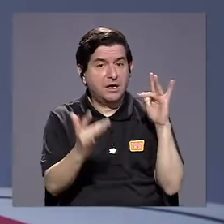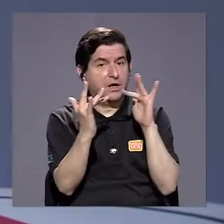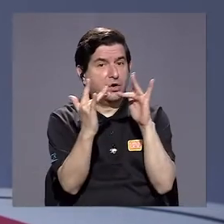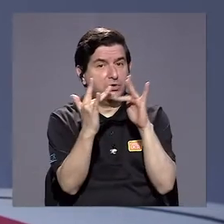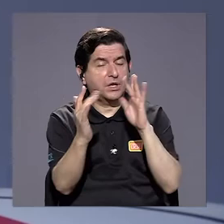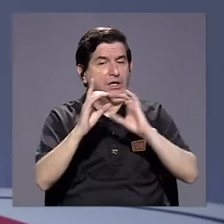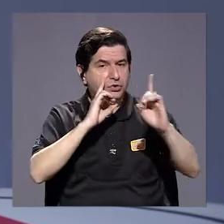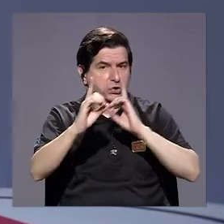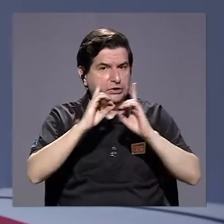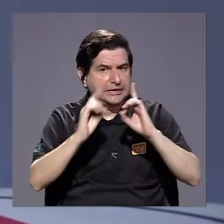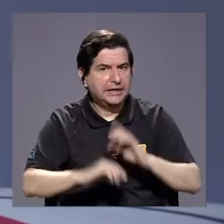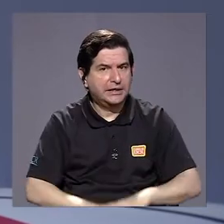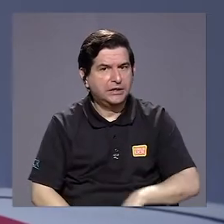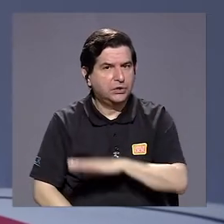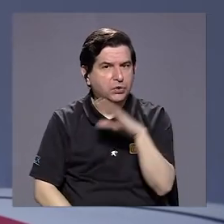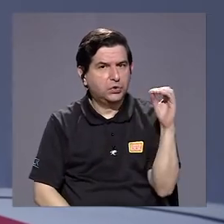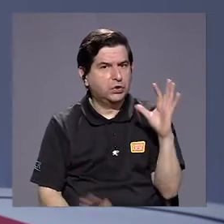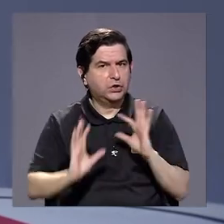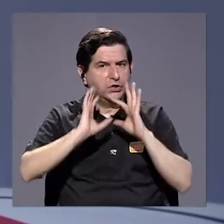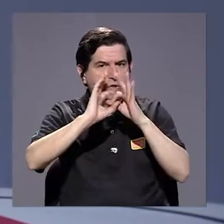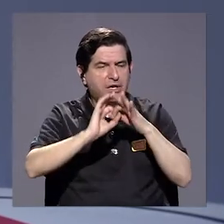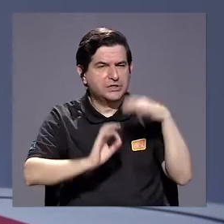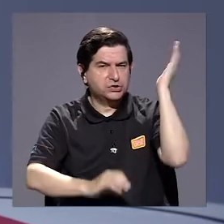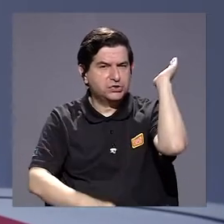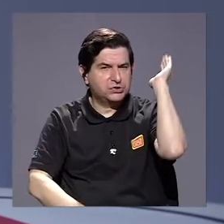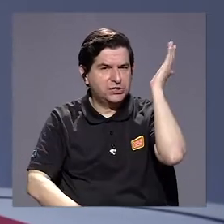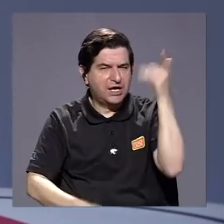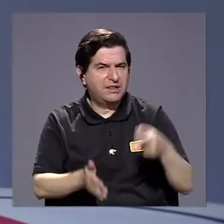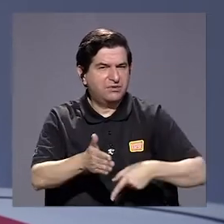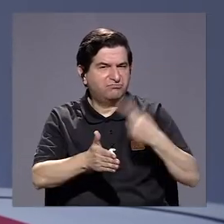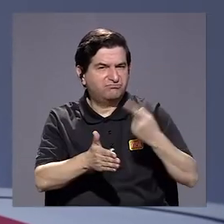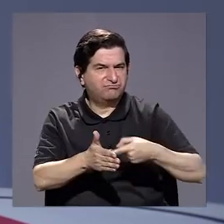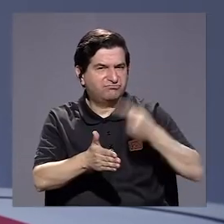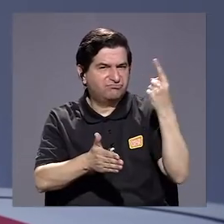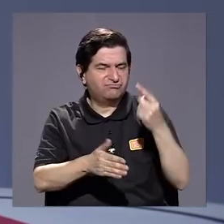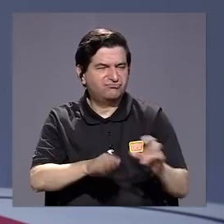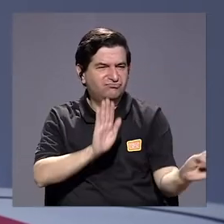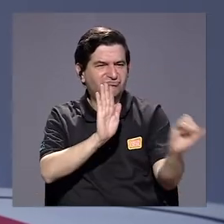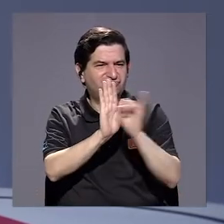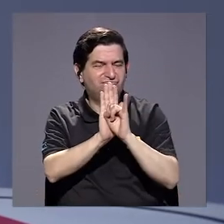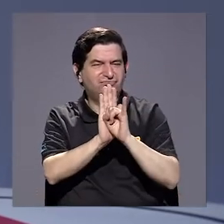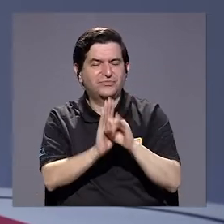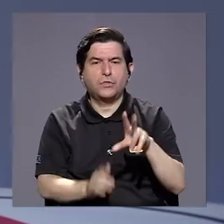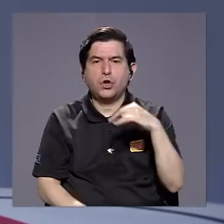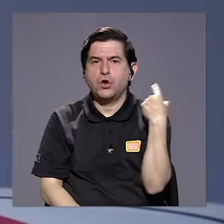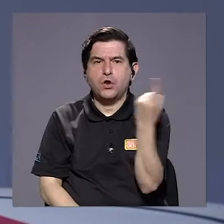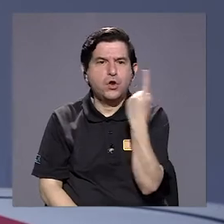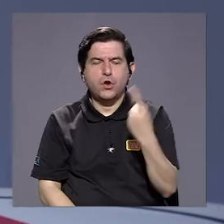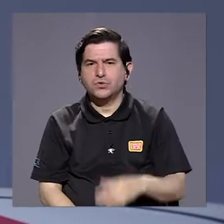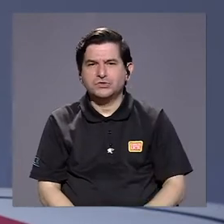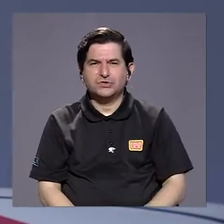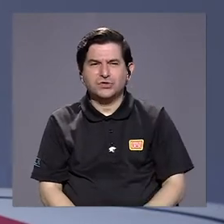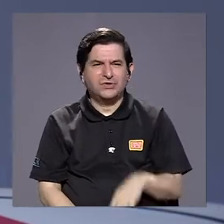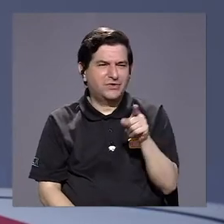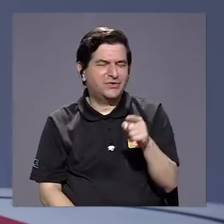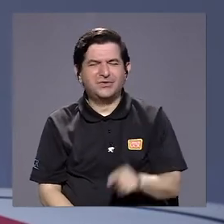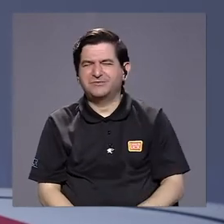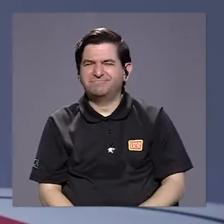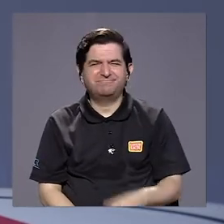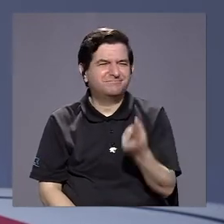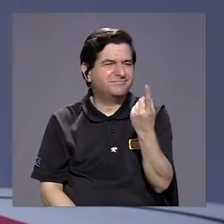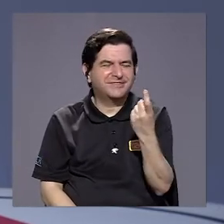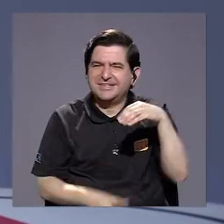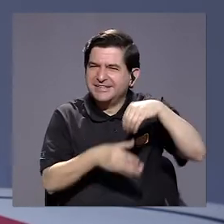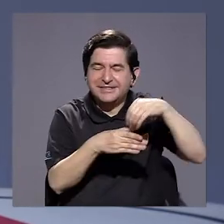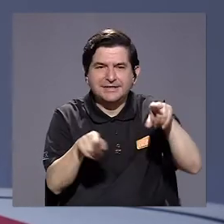una cercanía para el diálogo y en torno a estos discursos que en ocasiones se identifican como no solamente deficitarios,